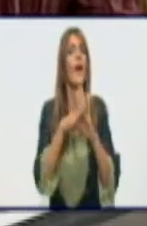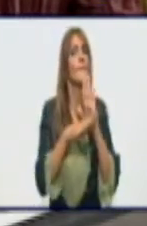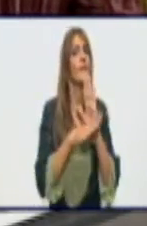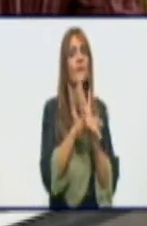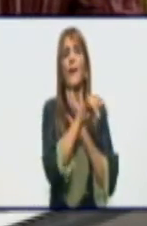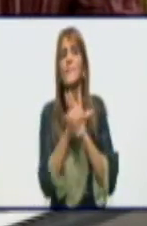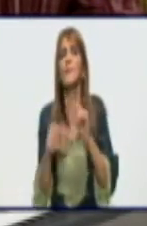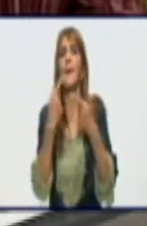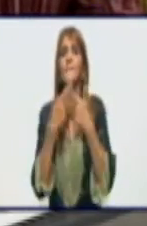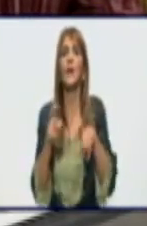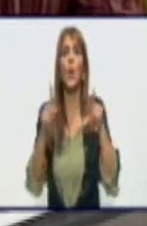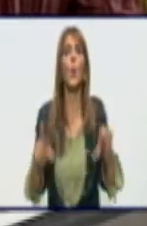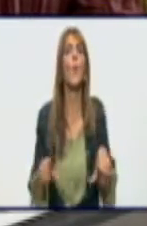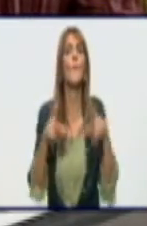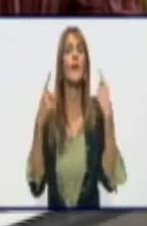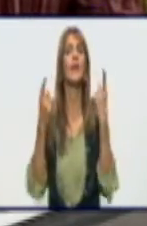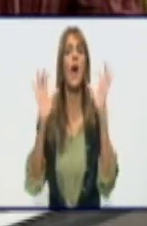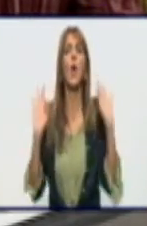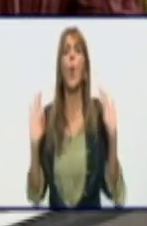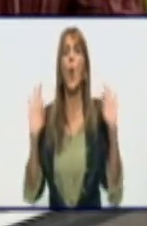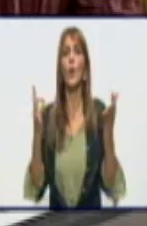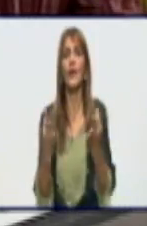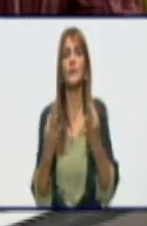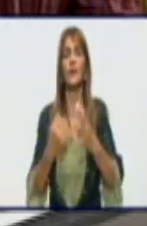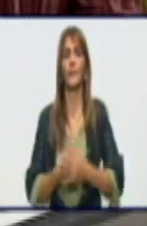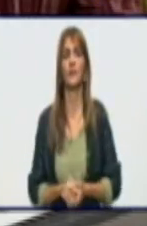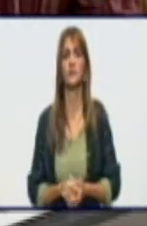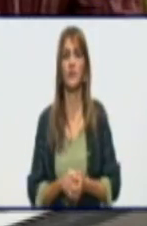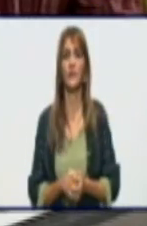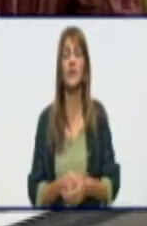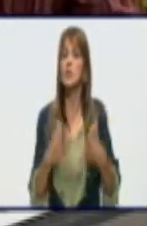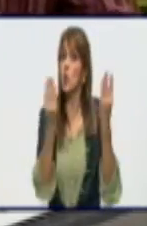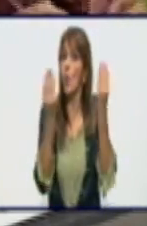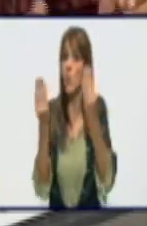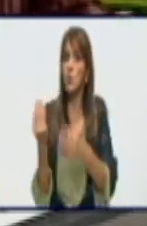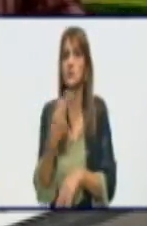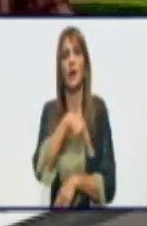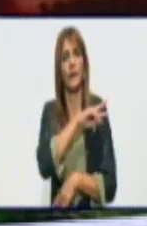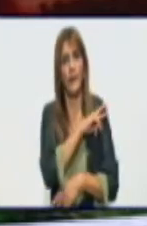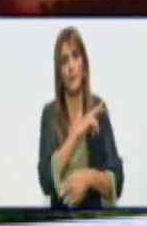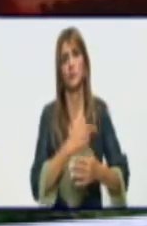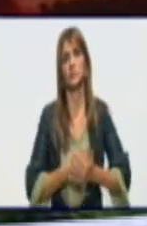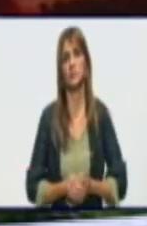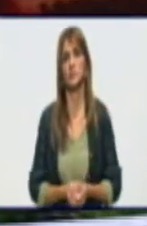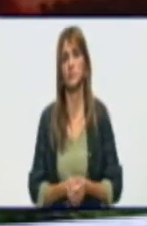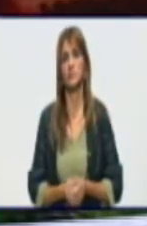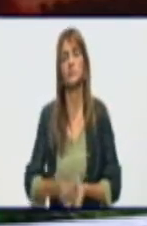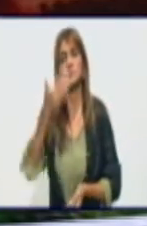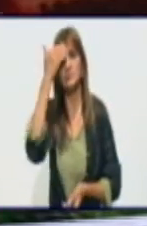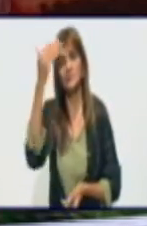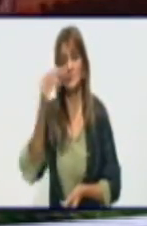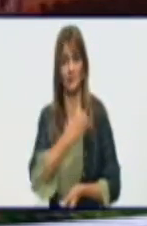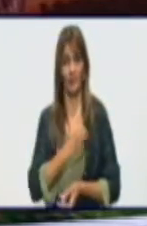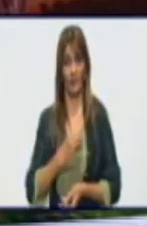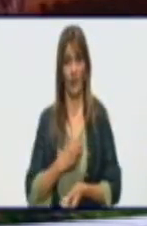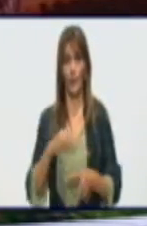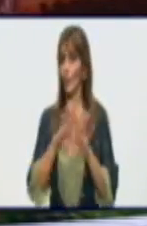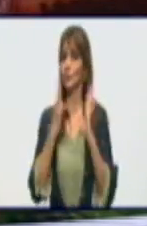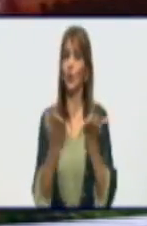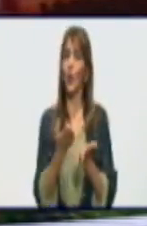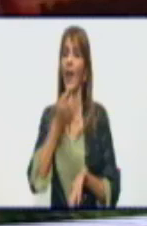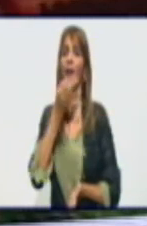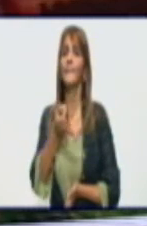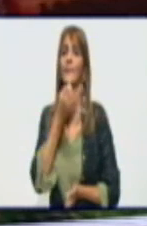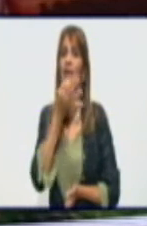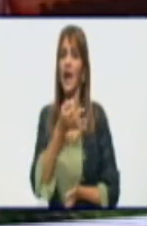correctamente. Y con rigor. Y con rigor. Hacerlo con rigor y con autorresponsabilidad. Gracias, Rommel, por toda esta explicación y todas las